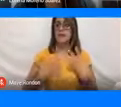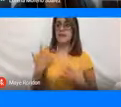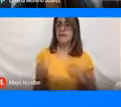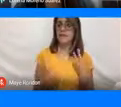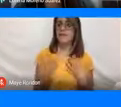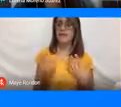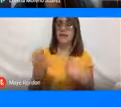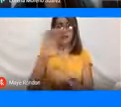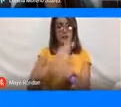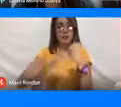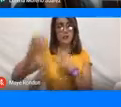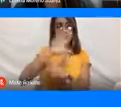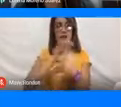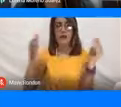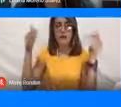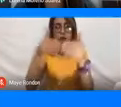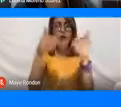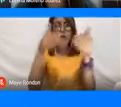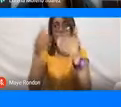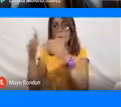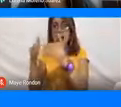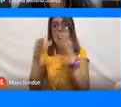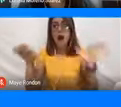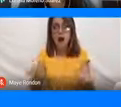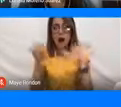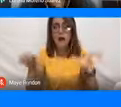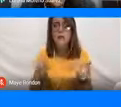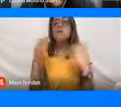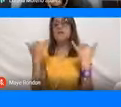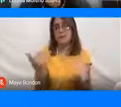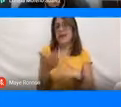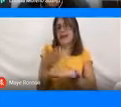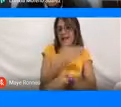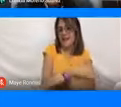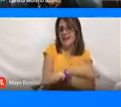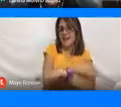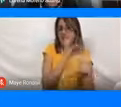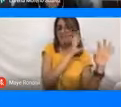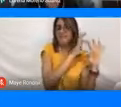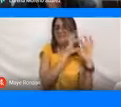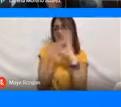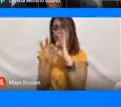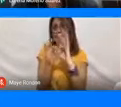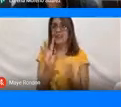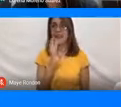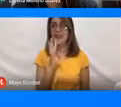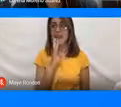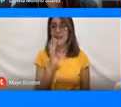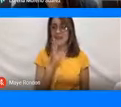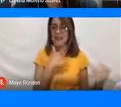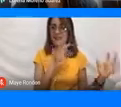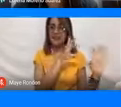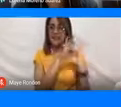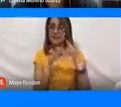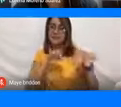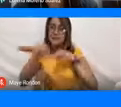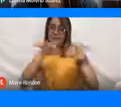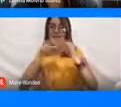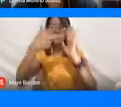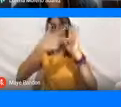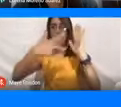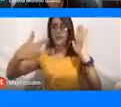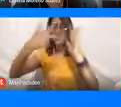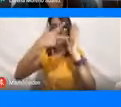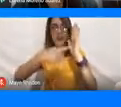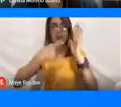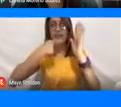ciudad y focalización de acciones. Entonces era lo que veníamos hablando sobre lo que nos decía la Constitución